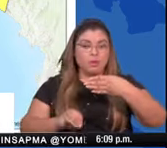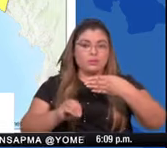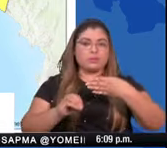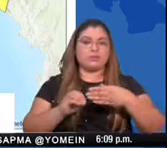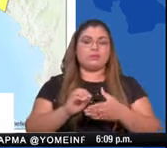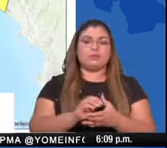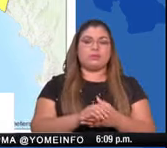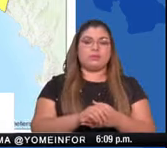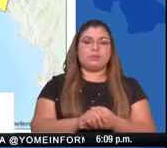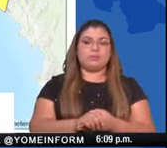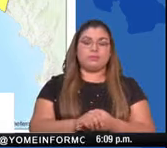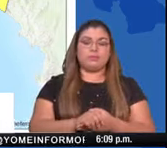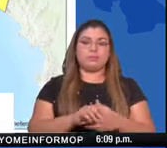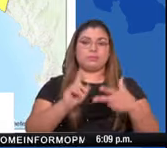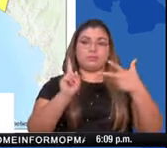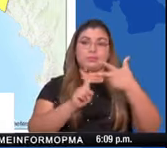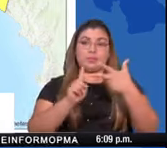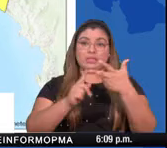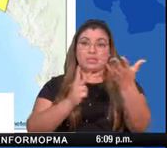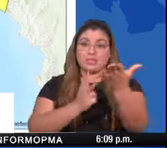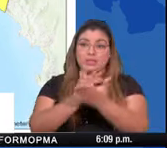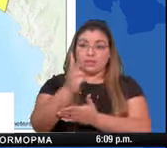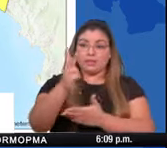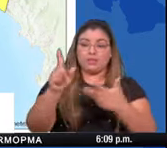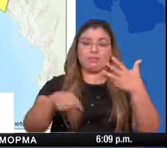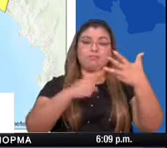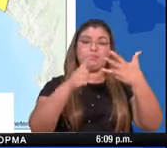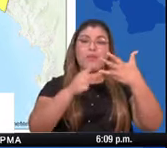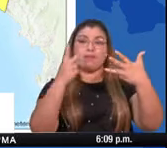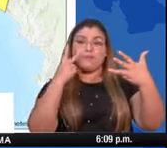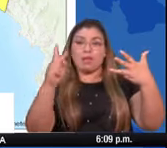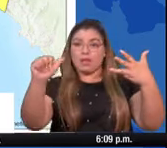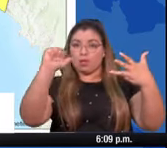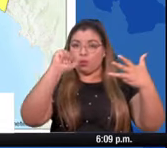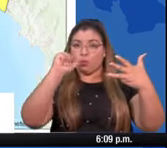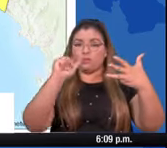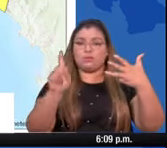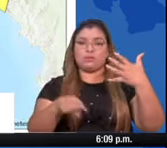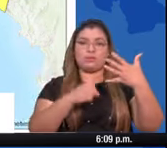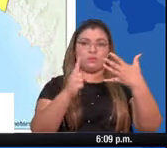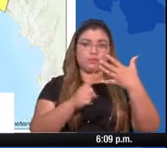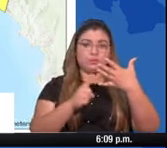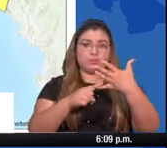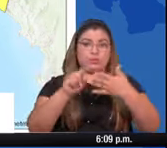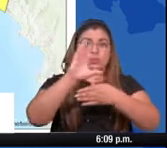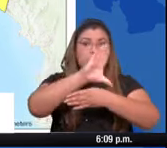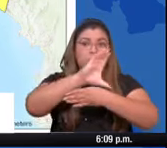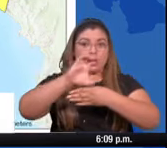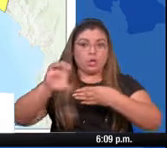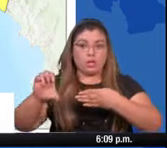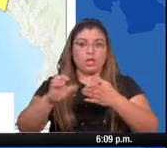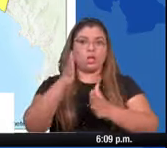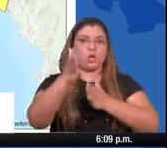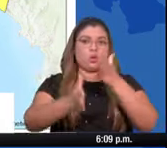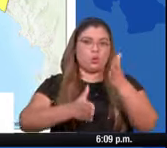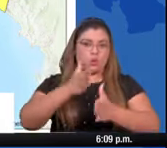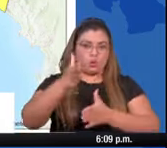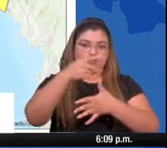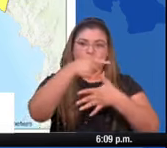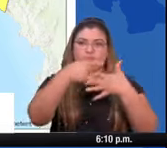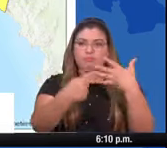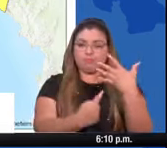le siguen las regiones de Chiriquí, Veraguas, Cocle y Colón.